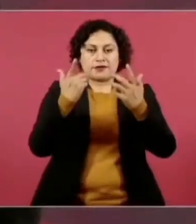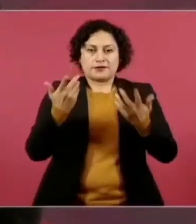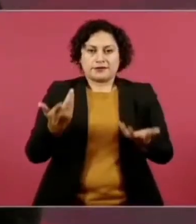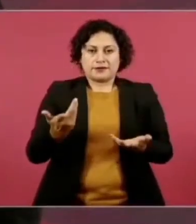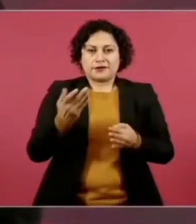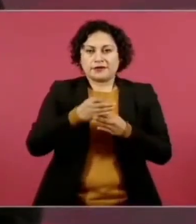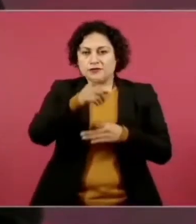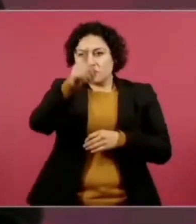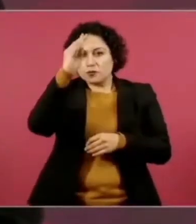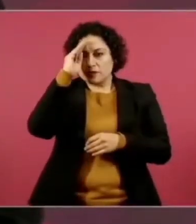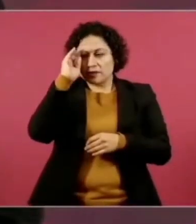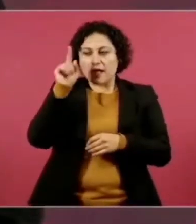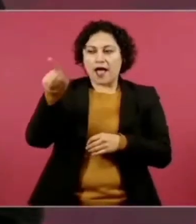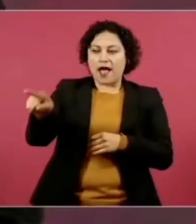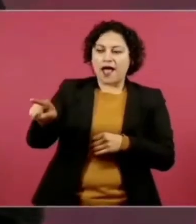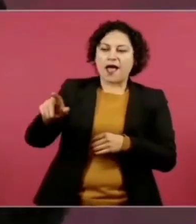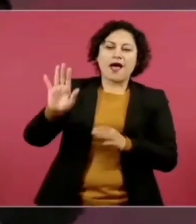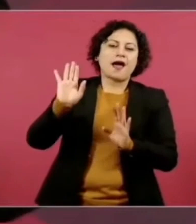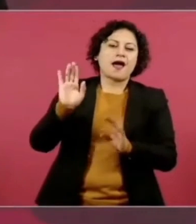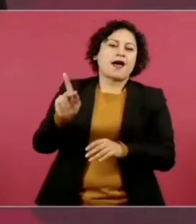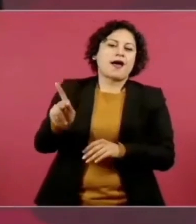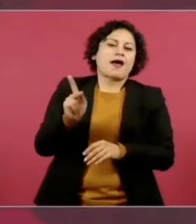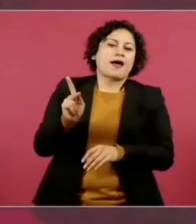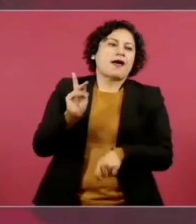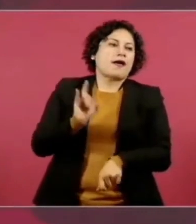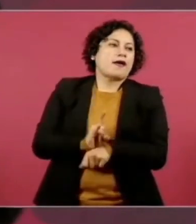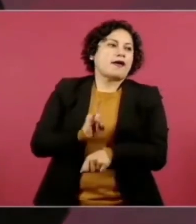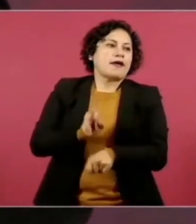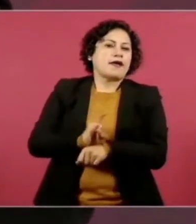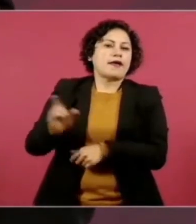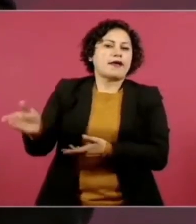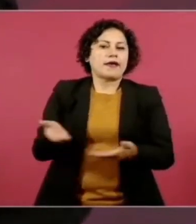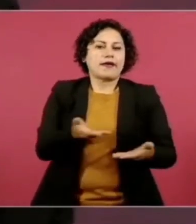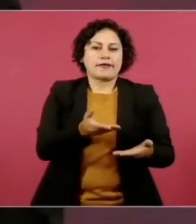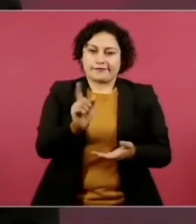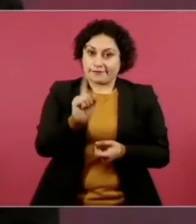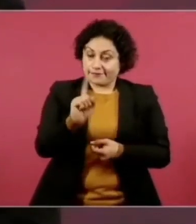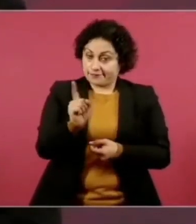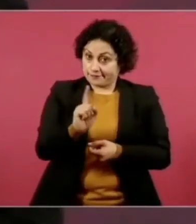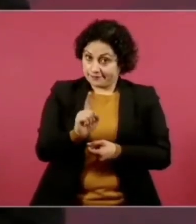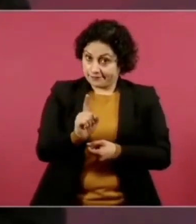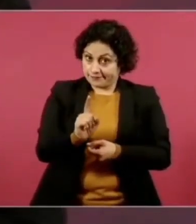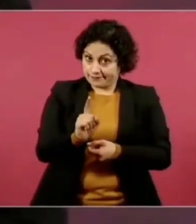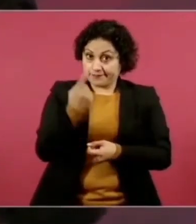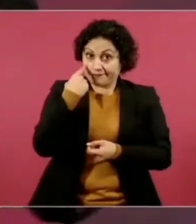pero ahora van a ver lo que él dice.